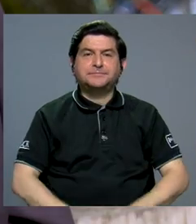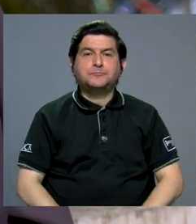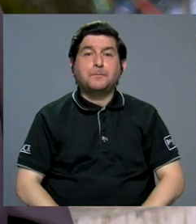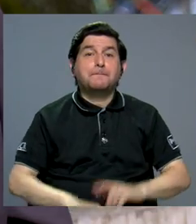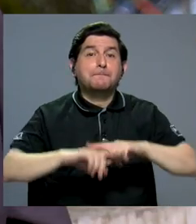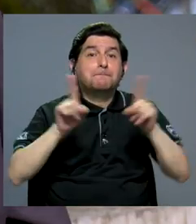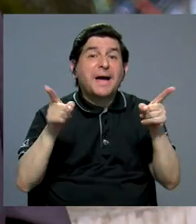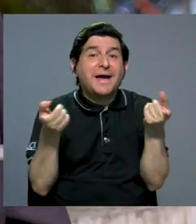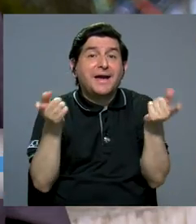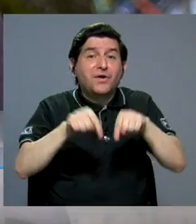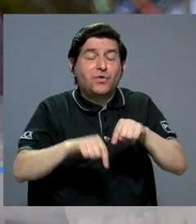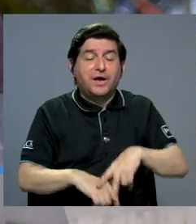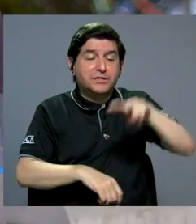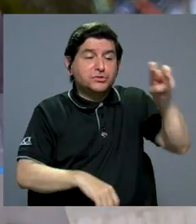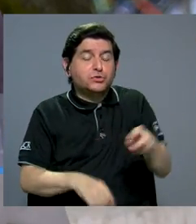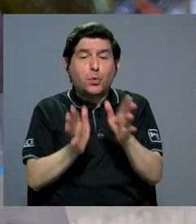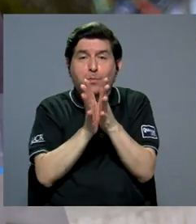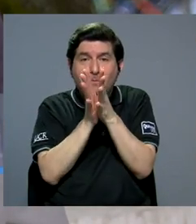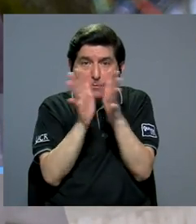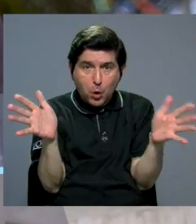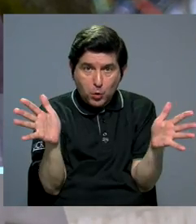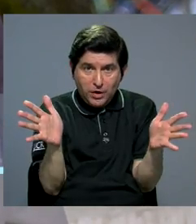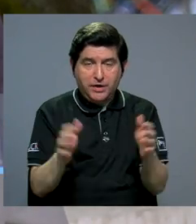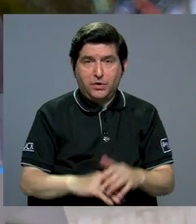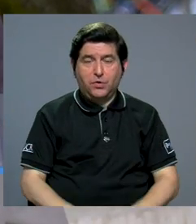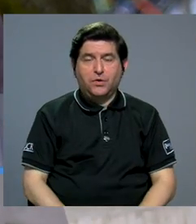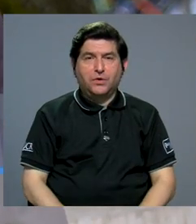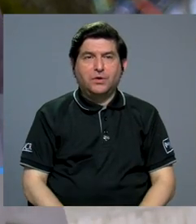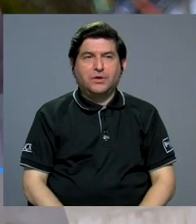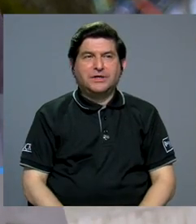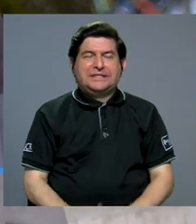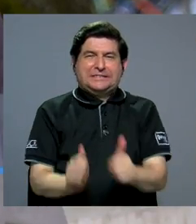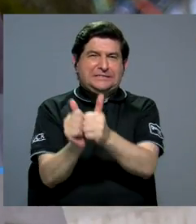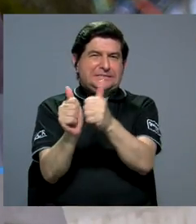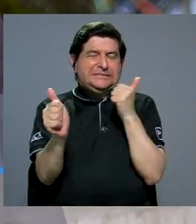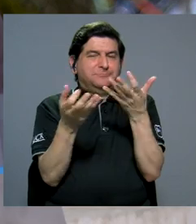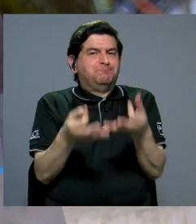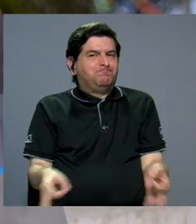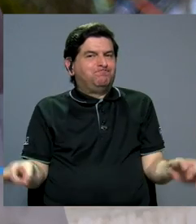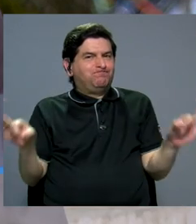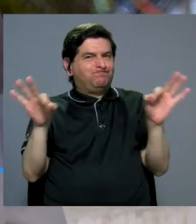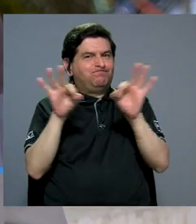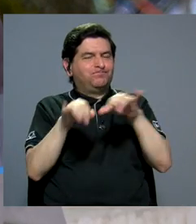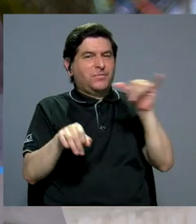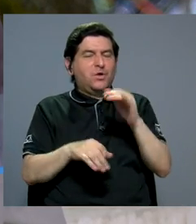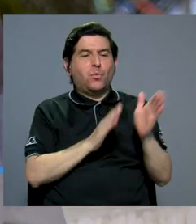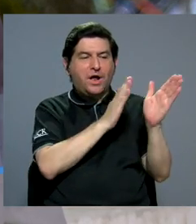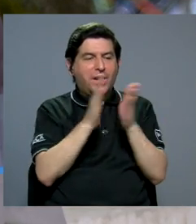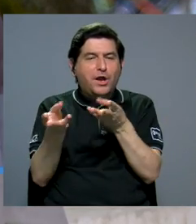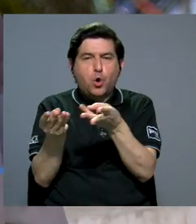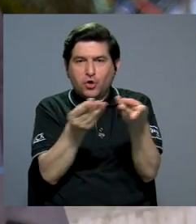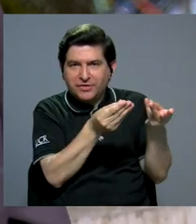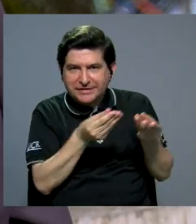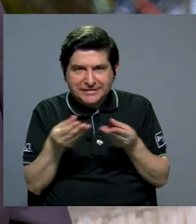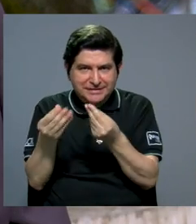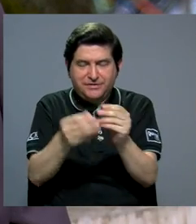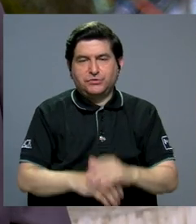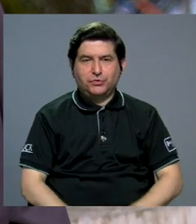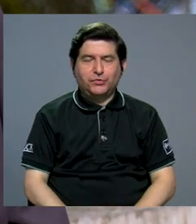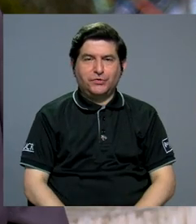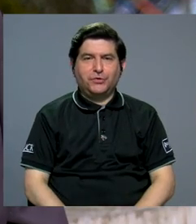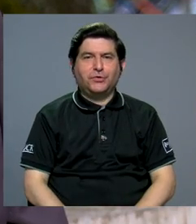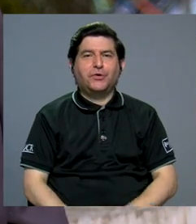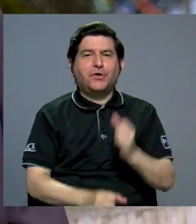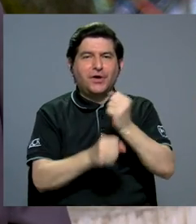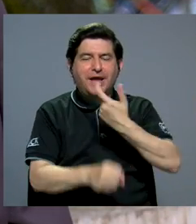Pero en el caso del transporte público ha habido, digamos, un atraso muy importante, igual que en el ordenamiento territorial. Entonces,